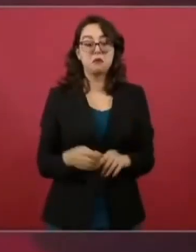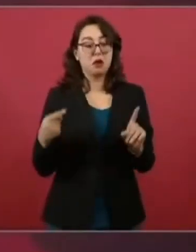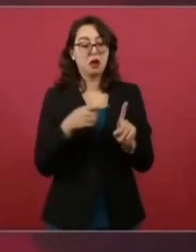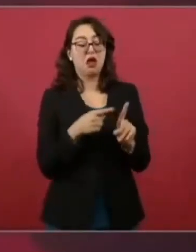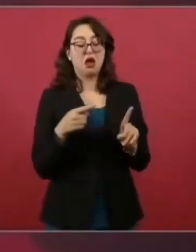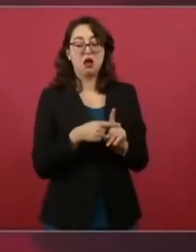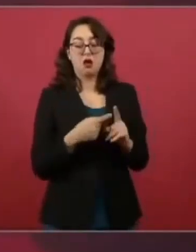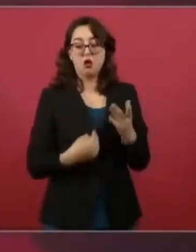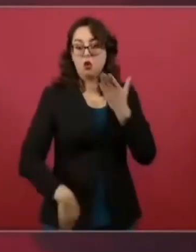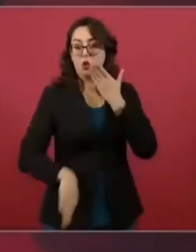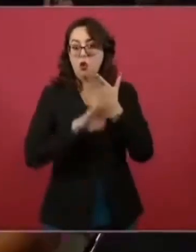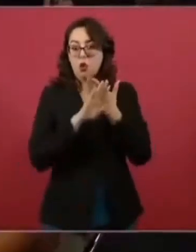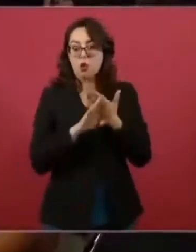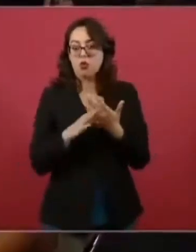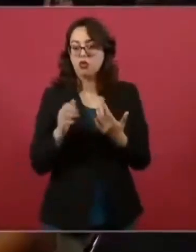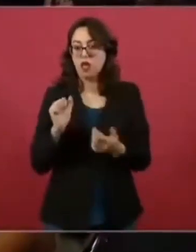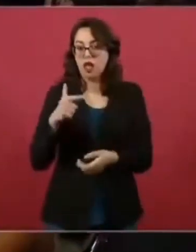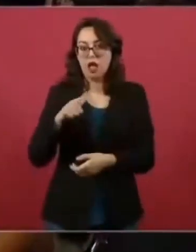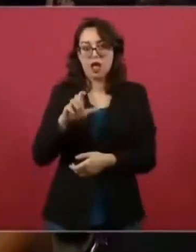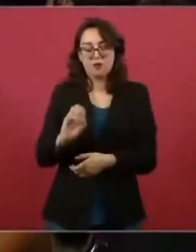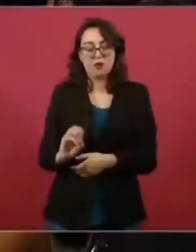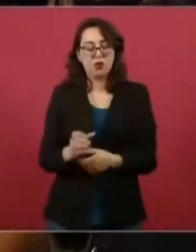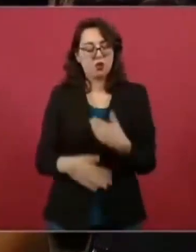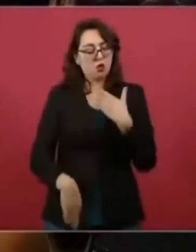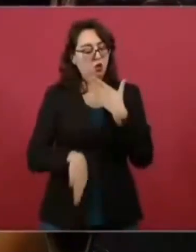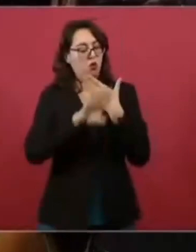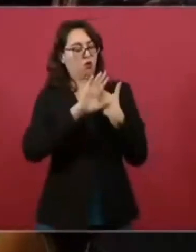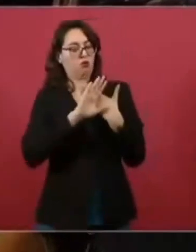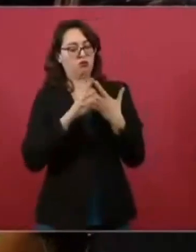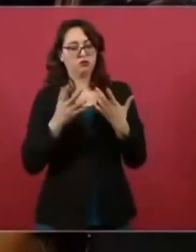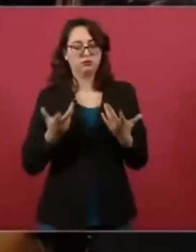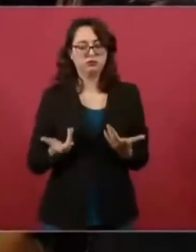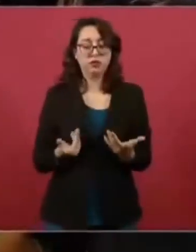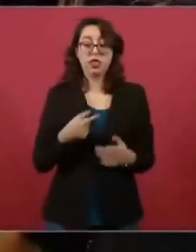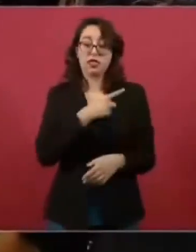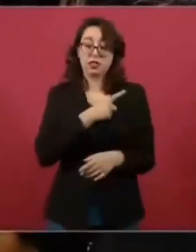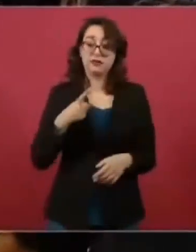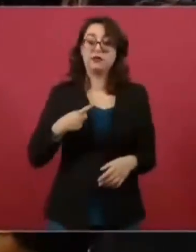Pues que este diga la verdad.